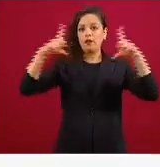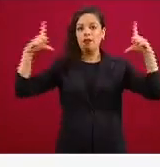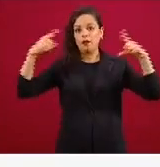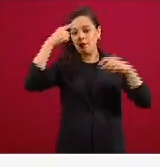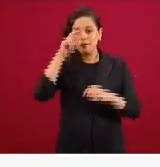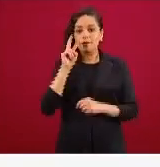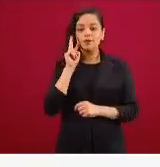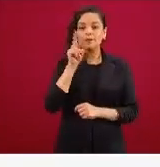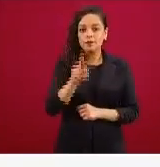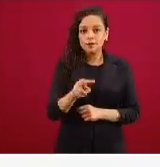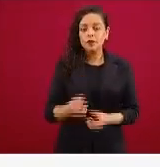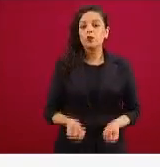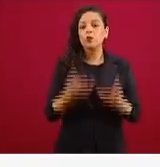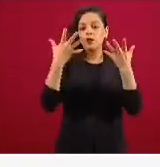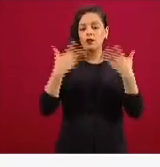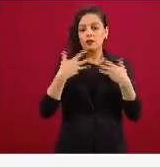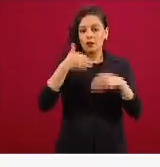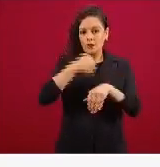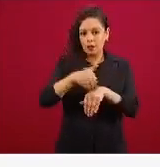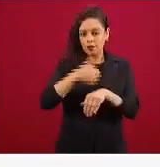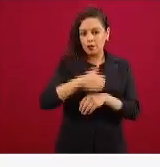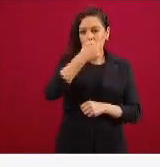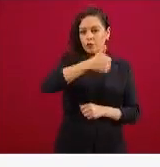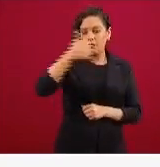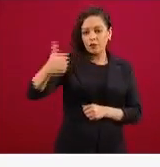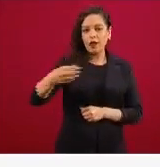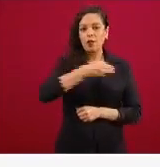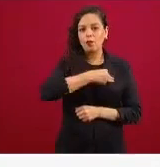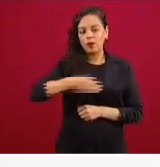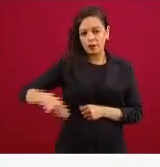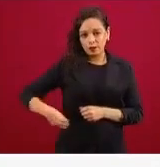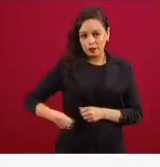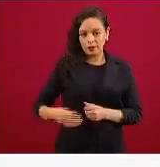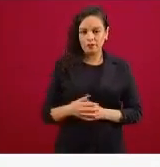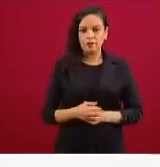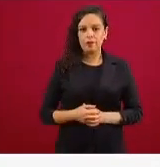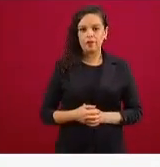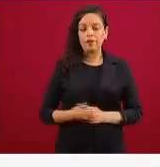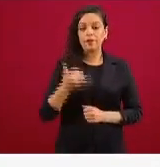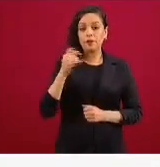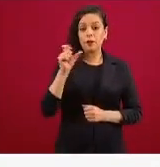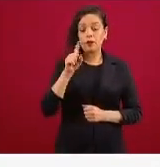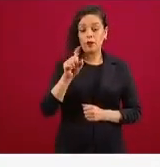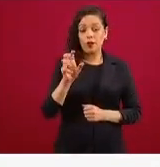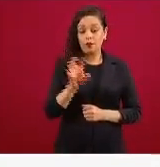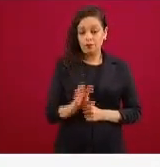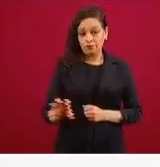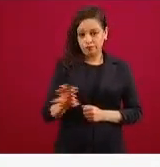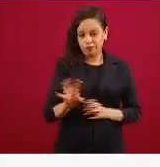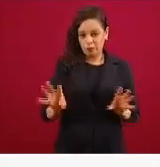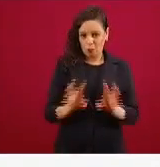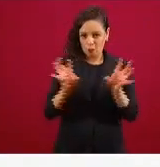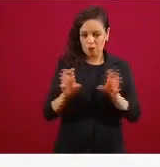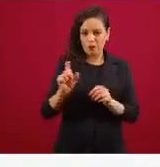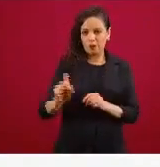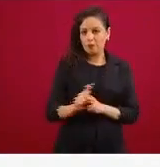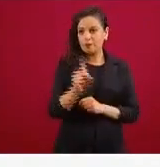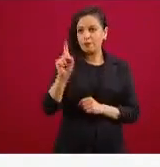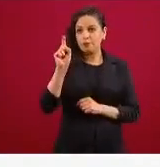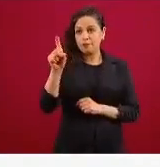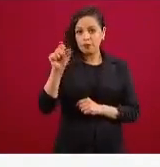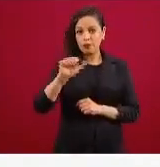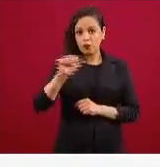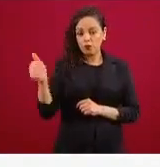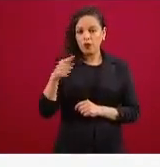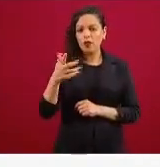casos hay en cada uno de los municipios y cuando se pasa el cursor en la pantalla de la computadora les va a aparecer una